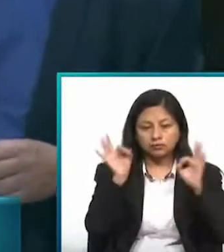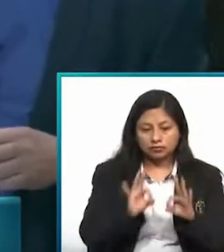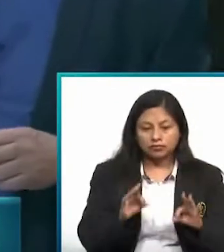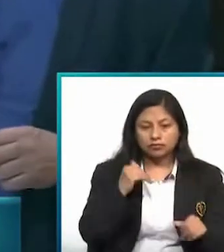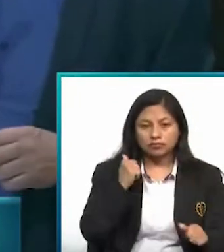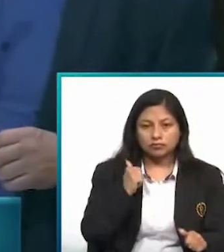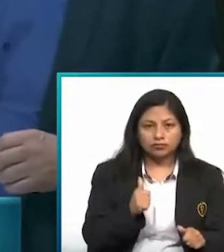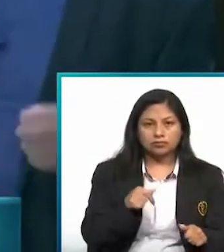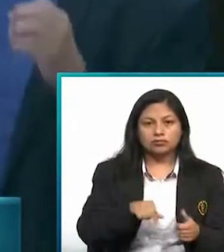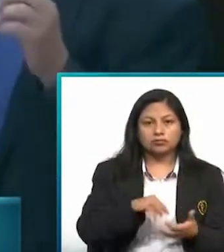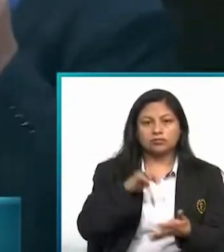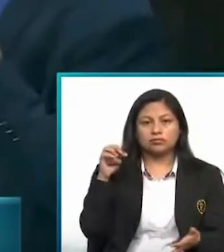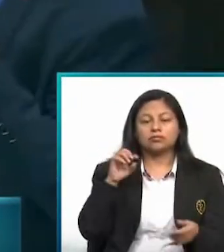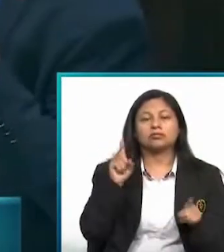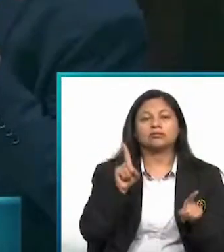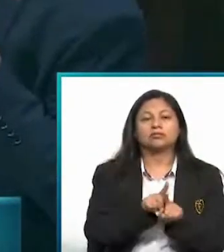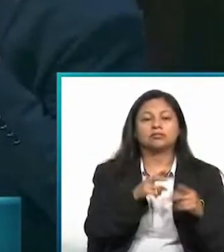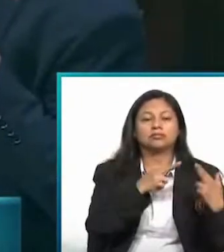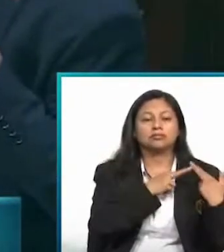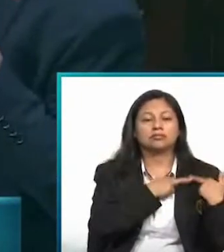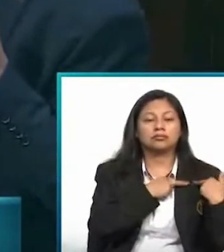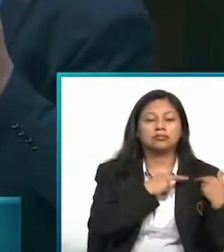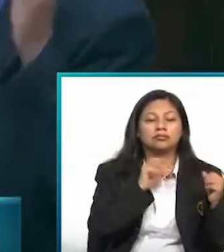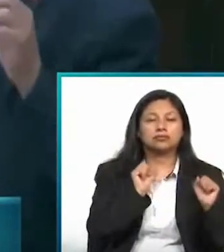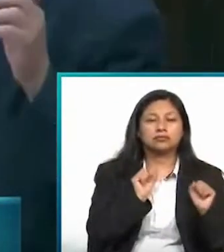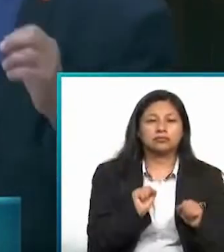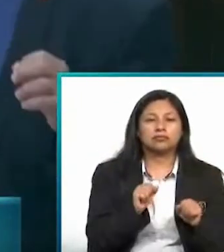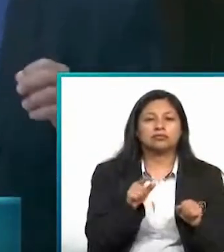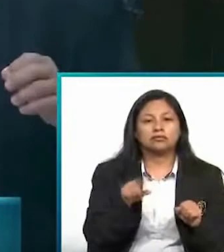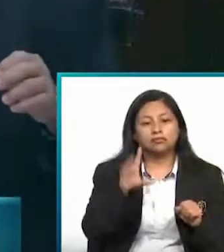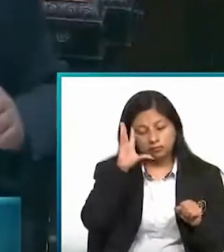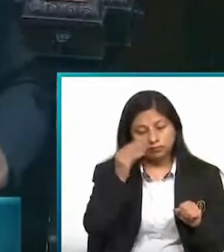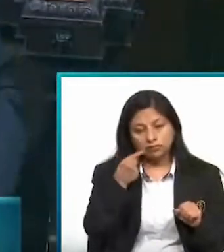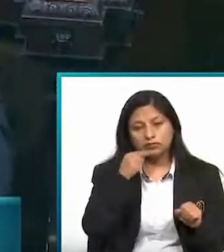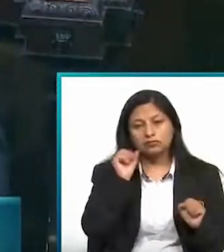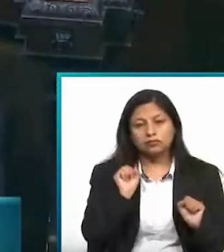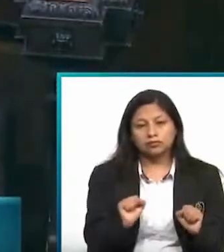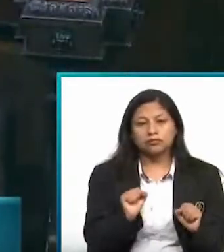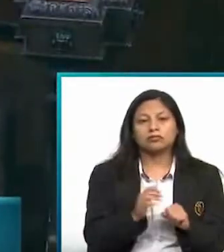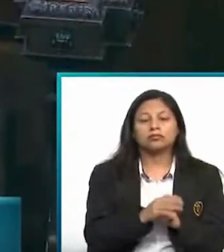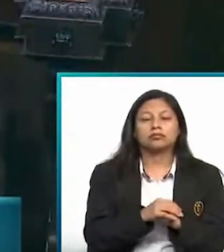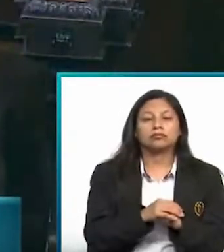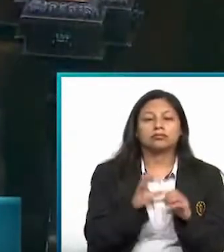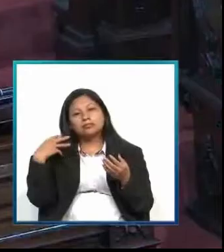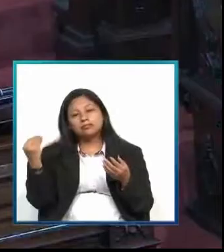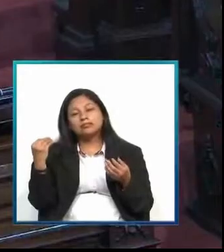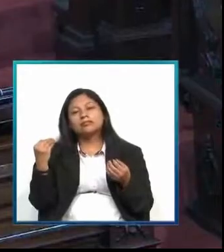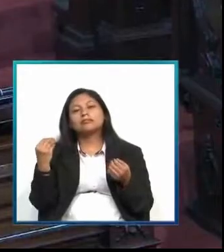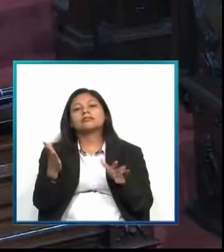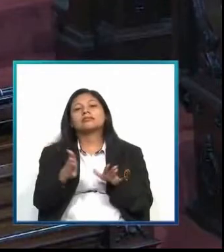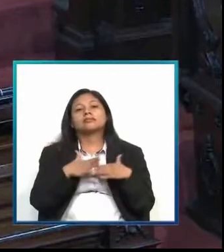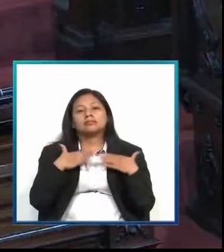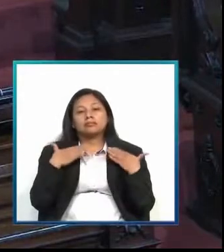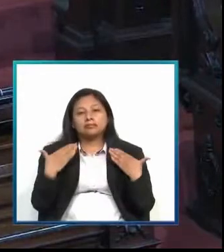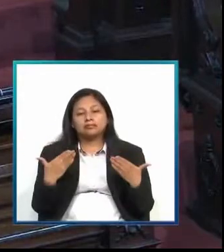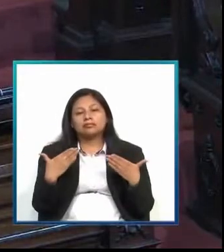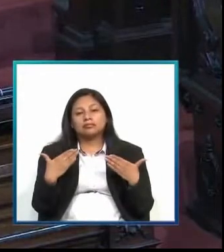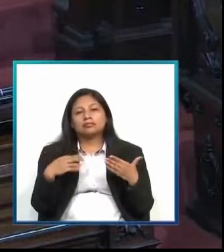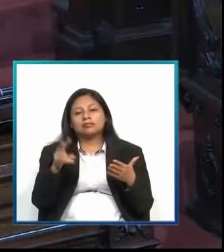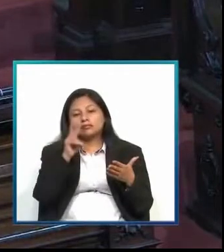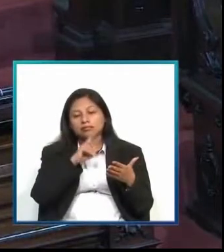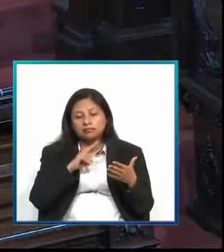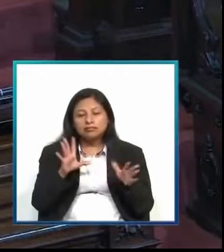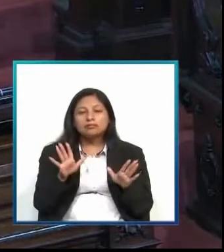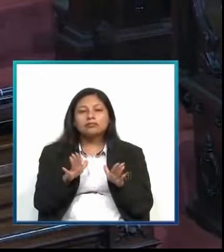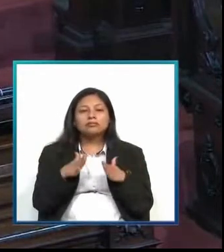en este país. ¿Y esa es responsabilidad del Estado? Por supuesto que sí. Entonces resulta que... Y la narrativa